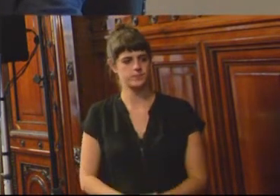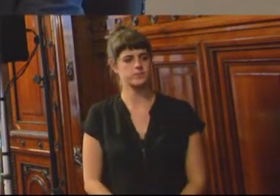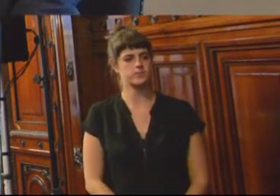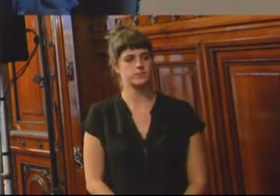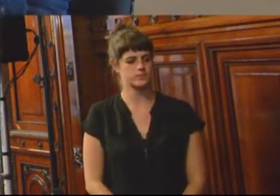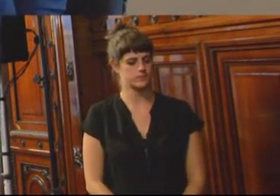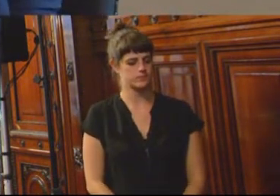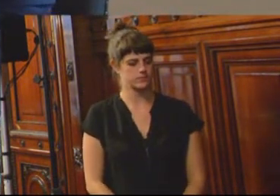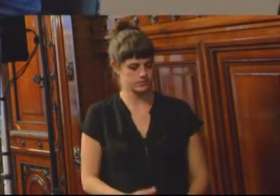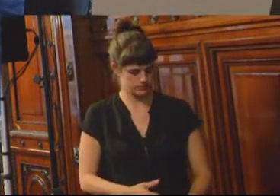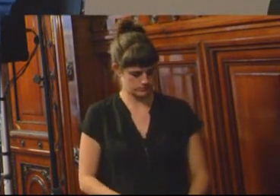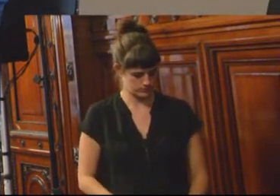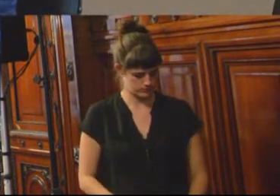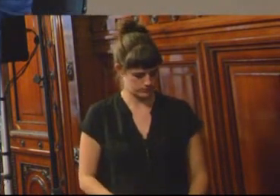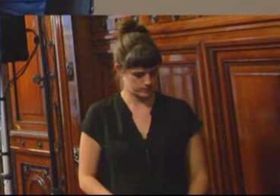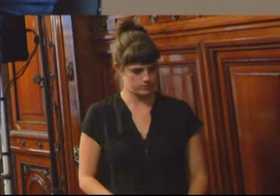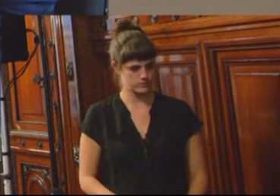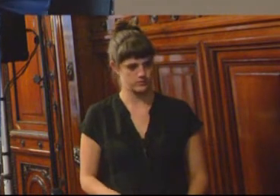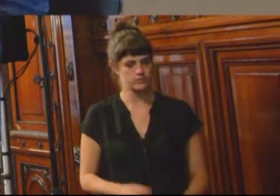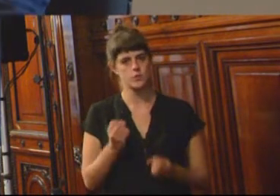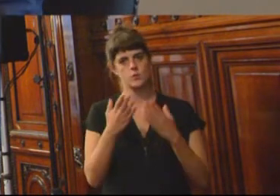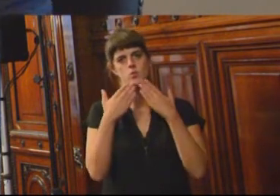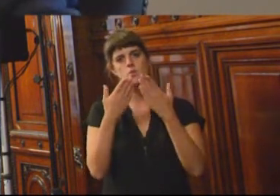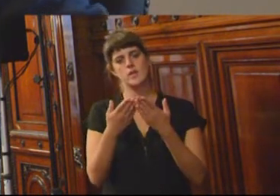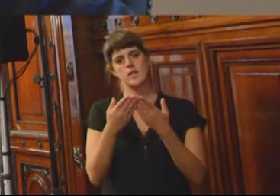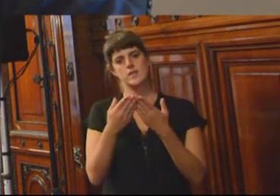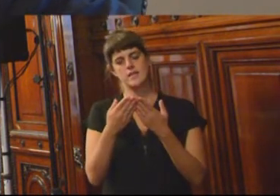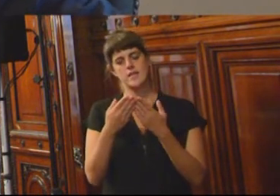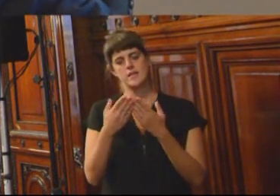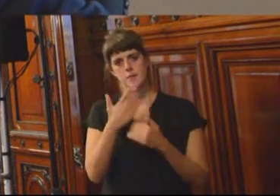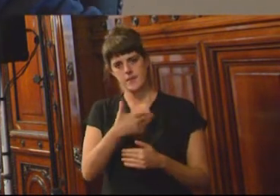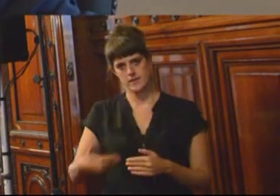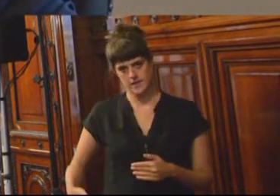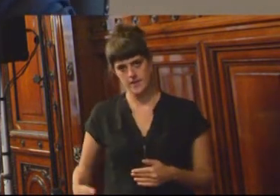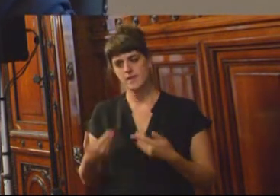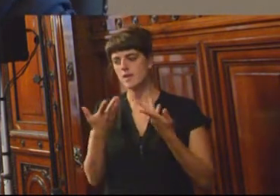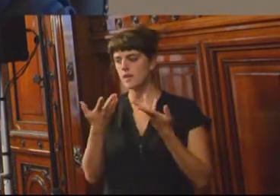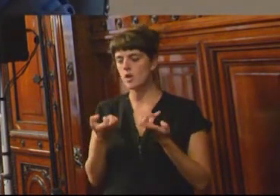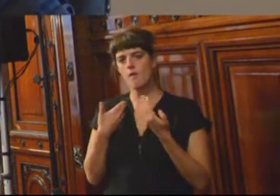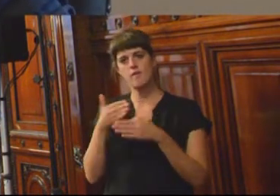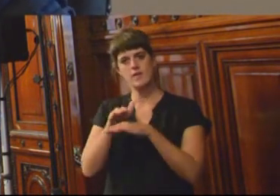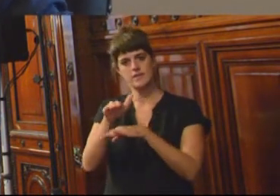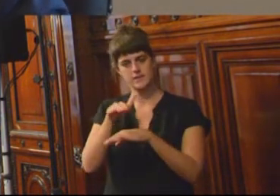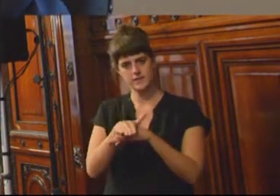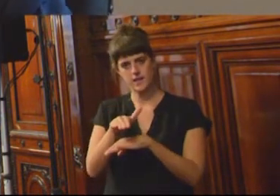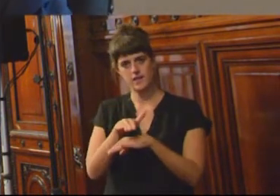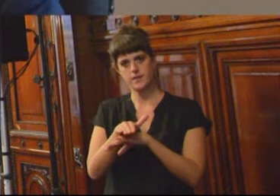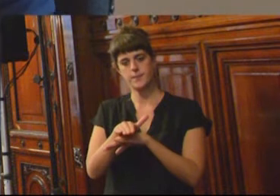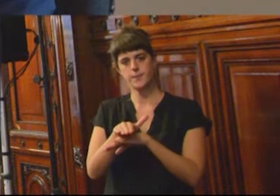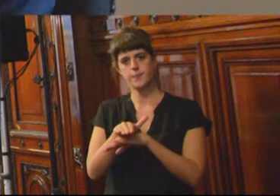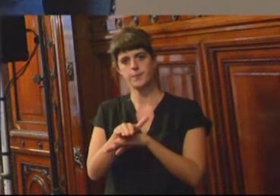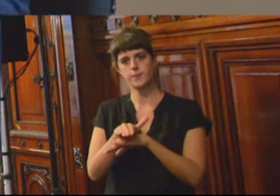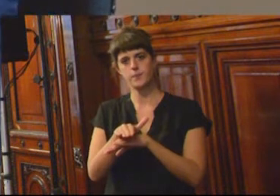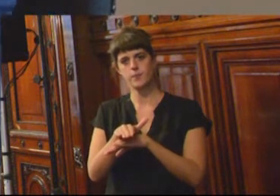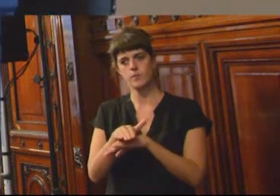Bueno, muchas gracias, señor presidente. Quisiera felicitar a los y